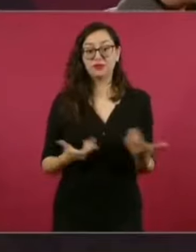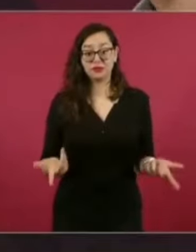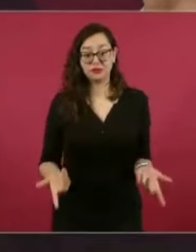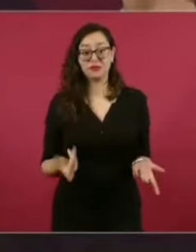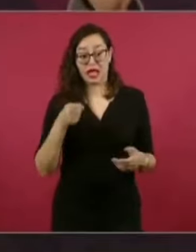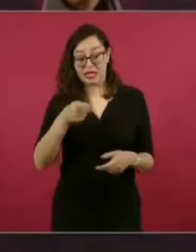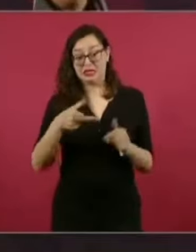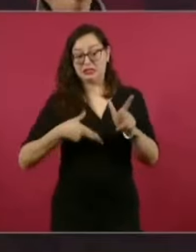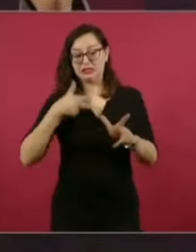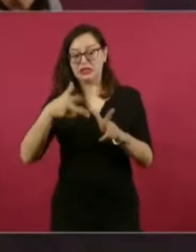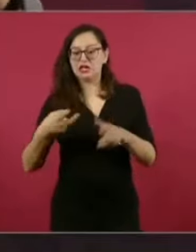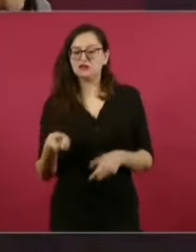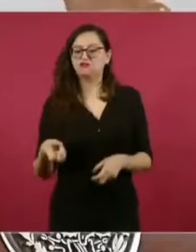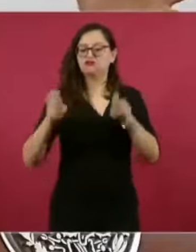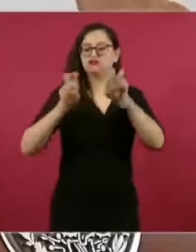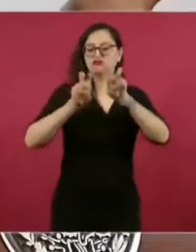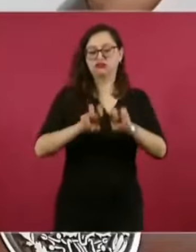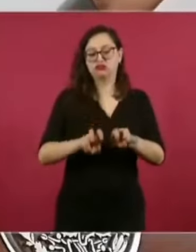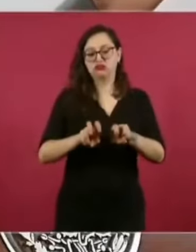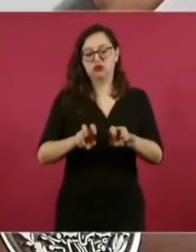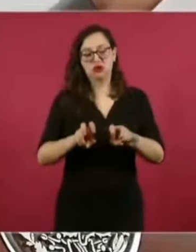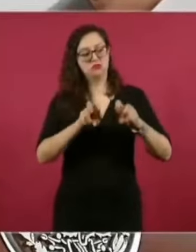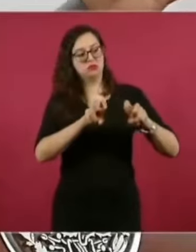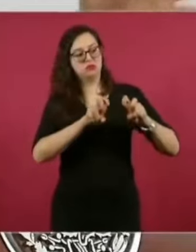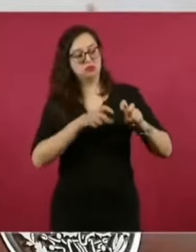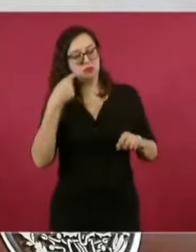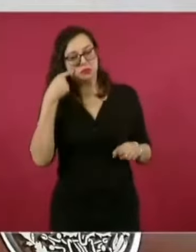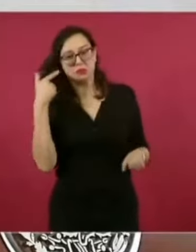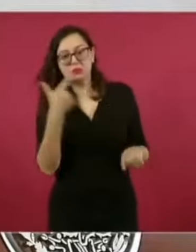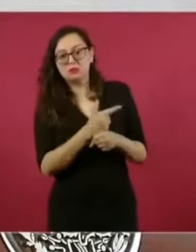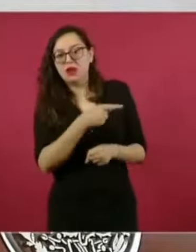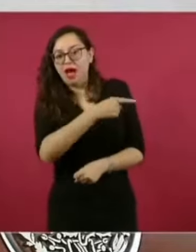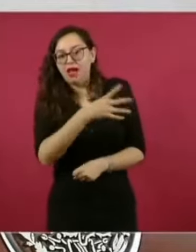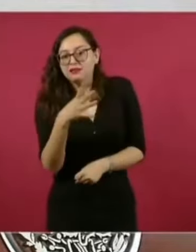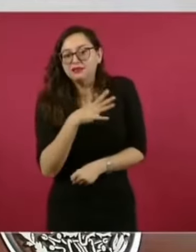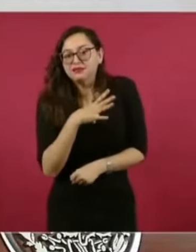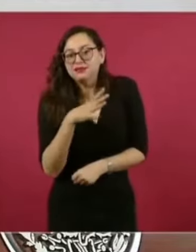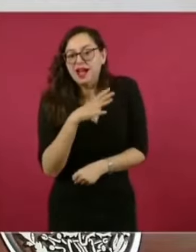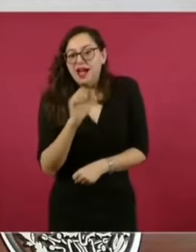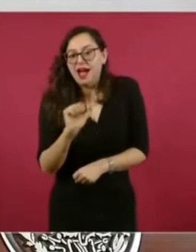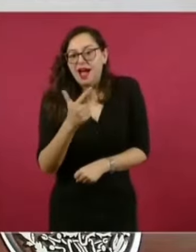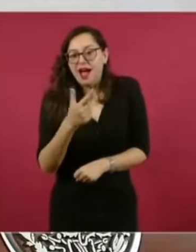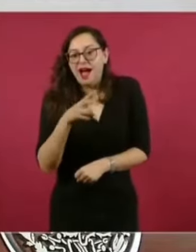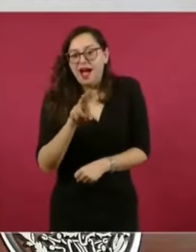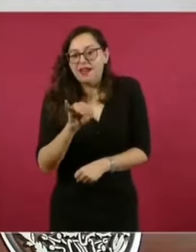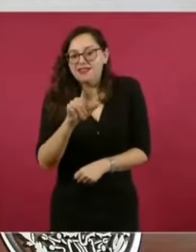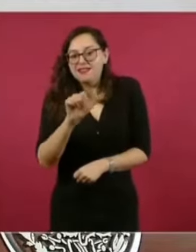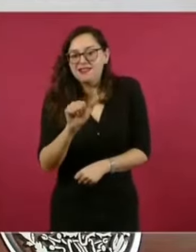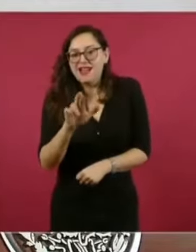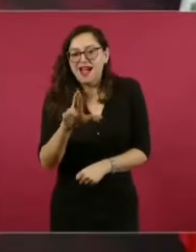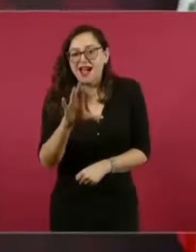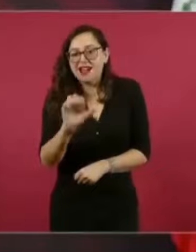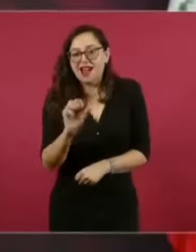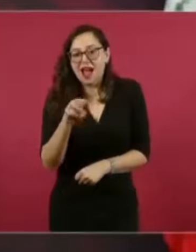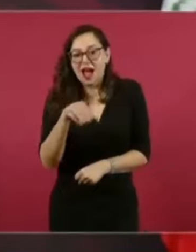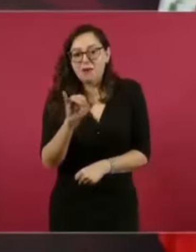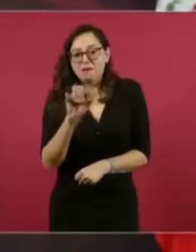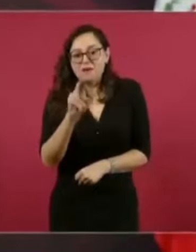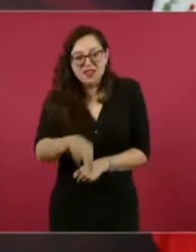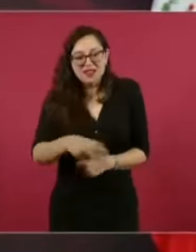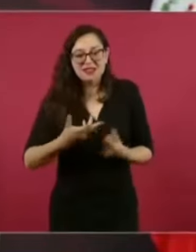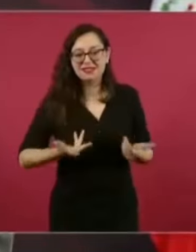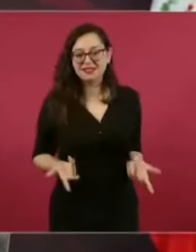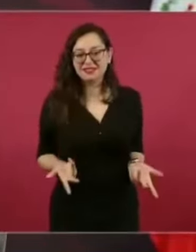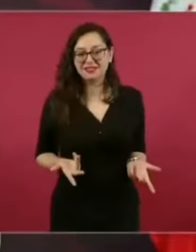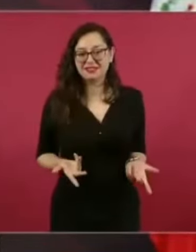y los intelectuales con él. Y luego Aguilar Camín